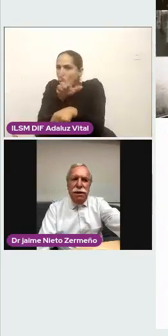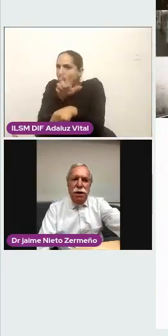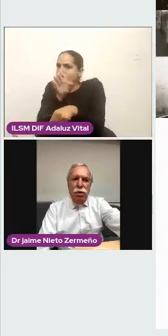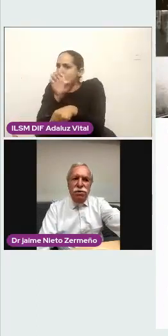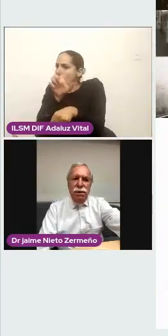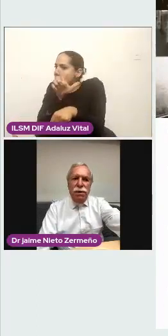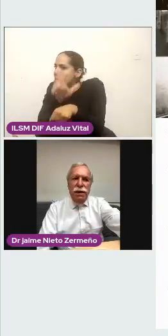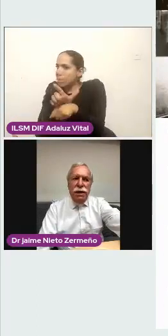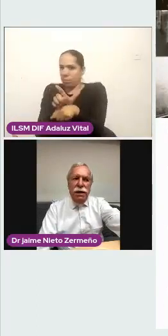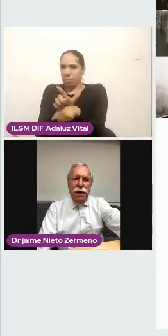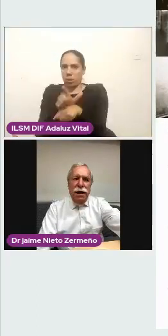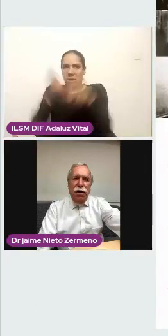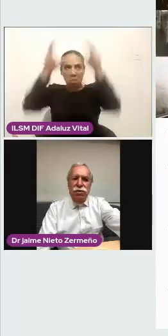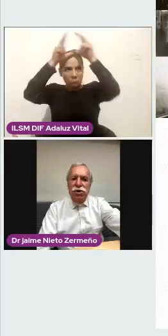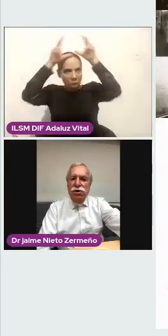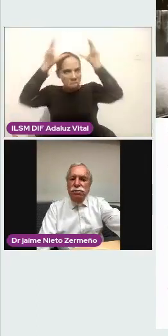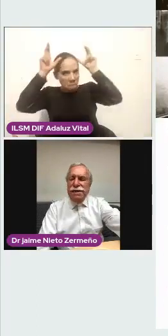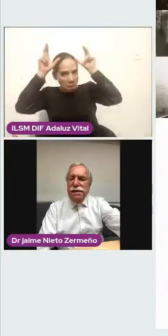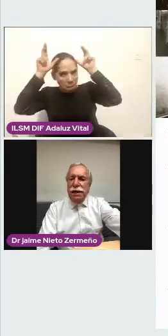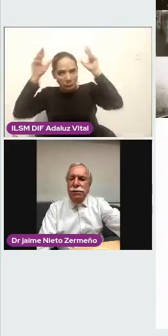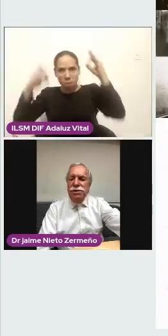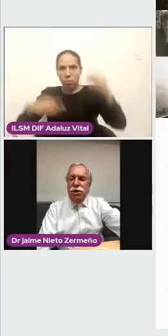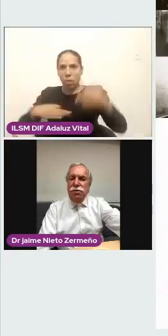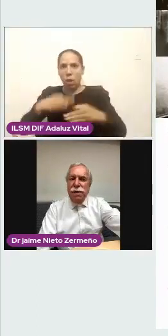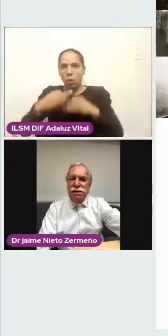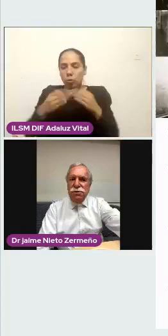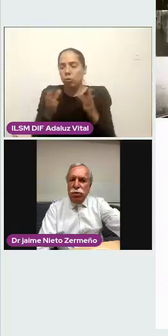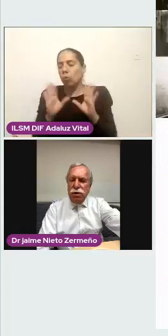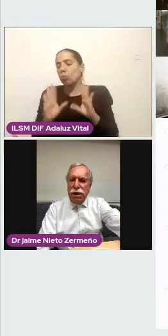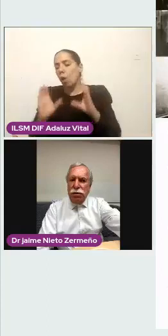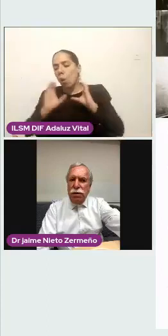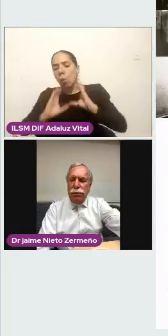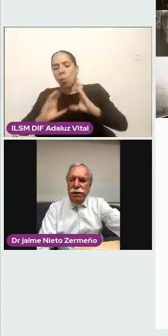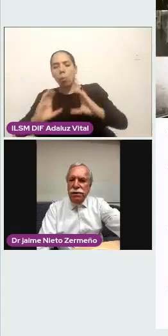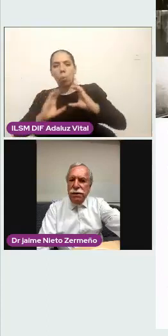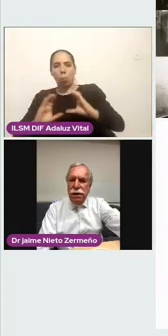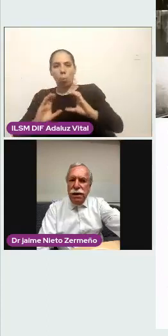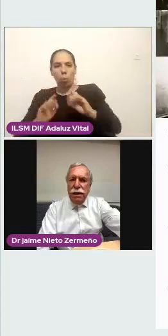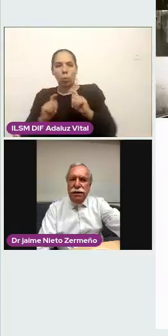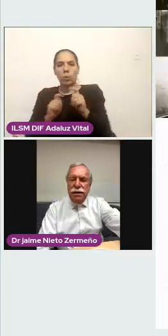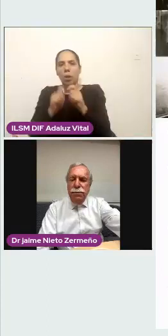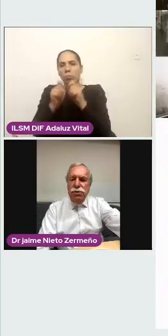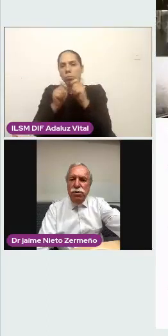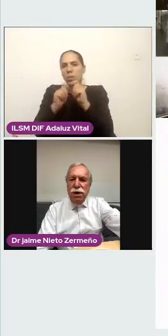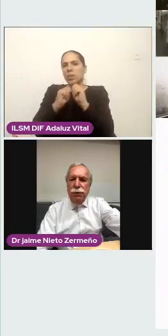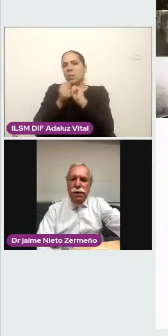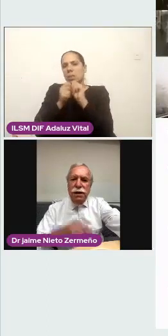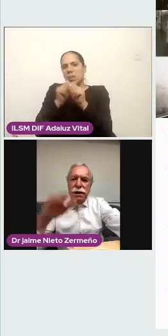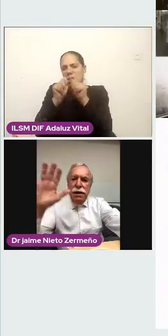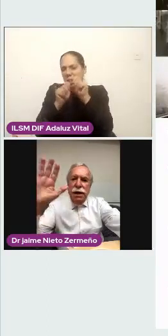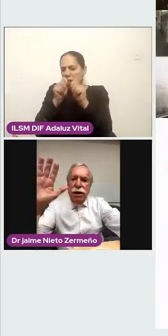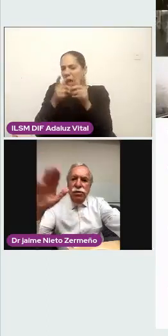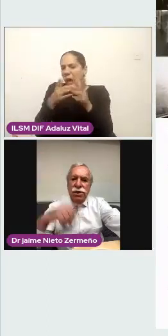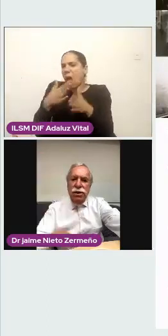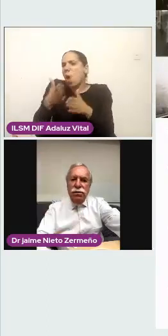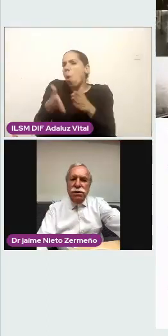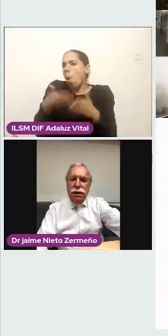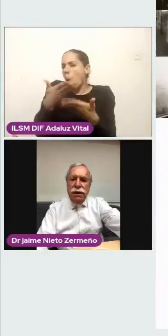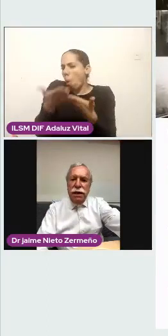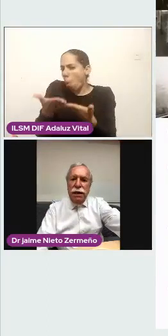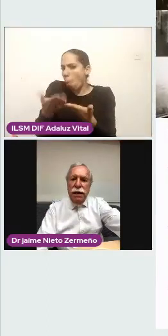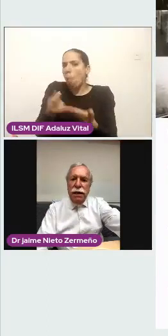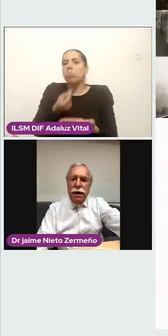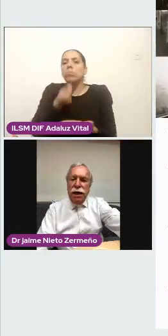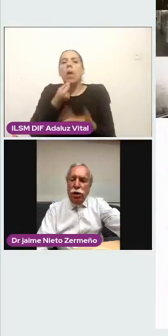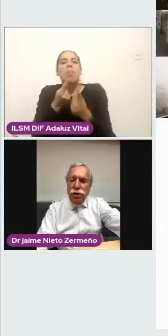demás, justamente a los niños más graves y los más desprotegidos del país. Atendemos únicamente a los niños